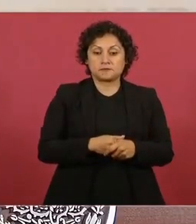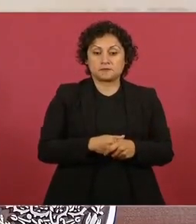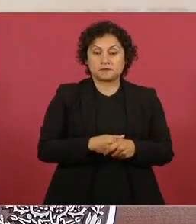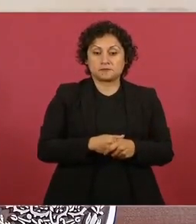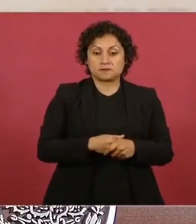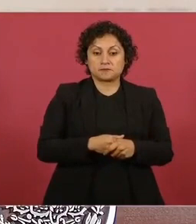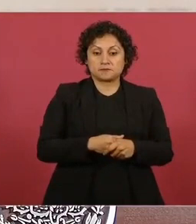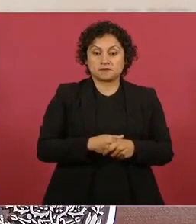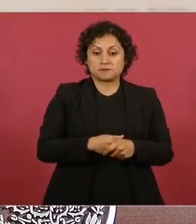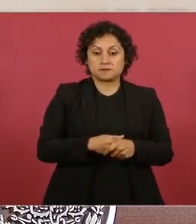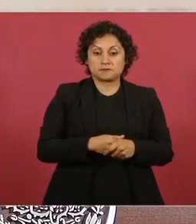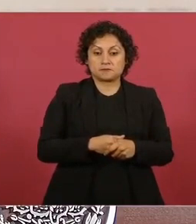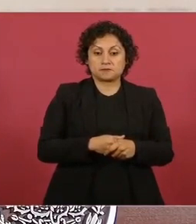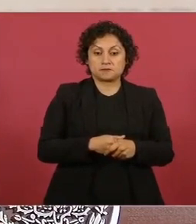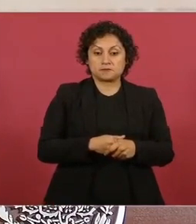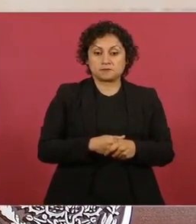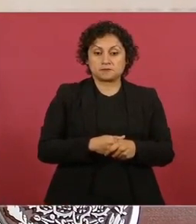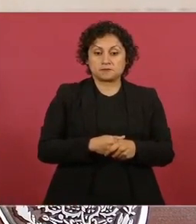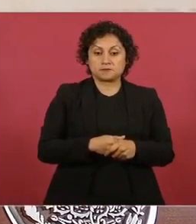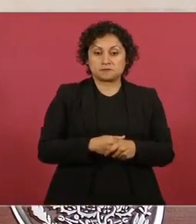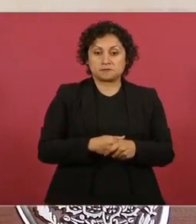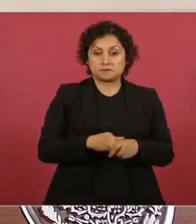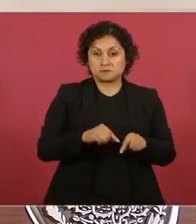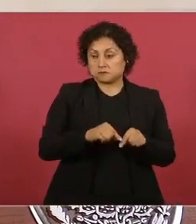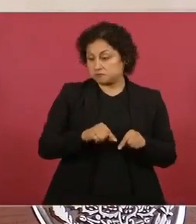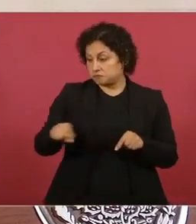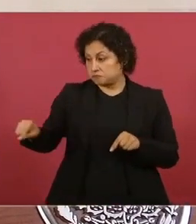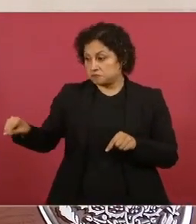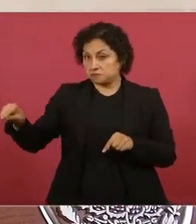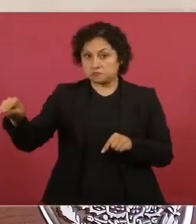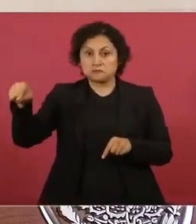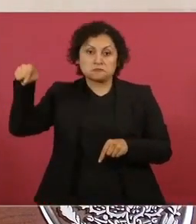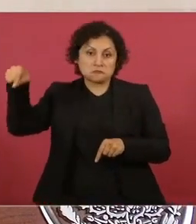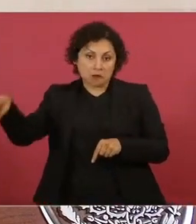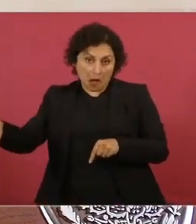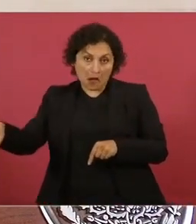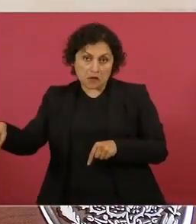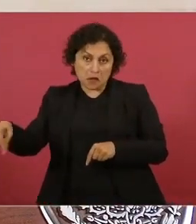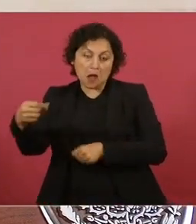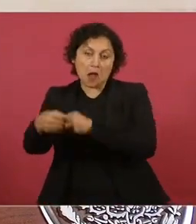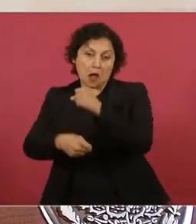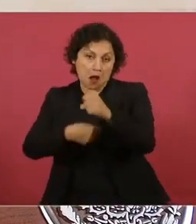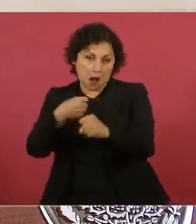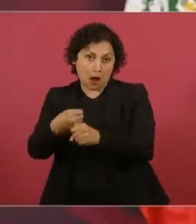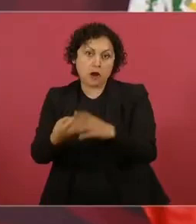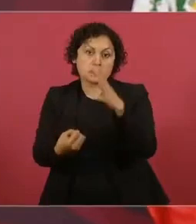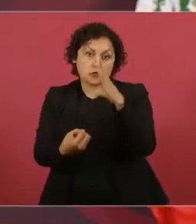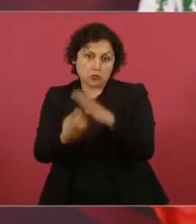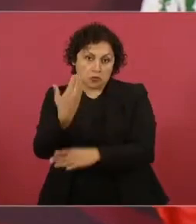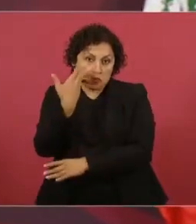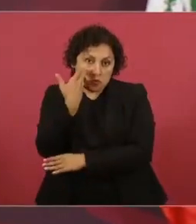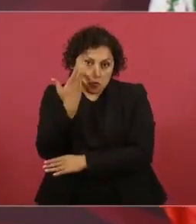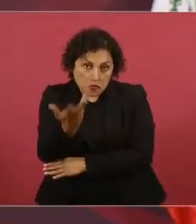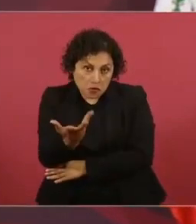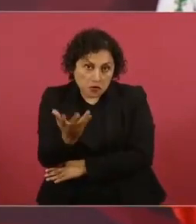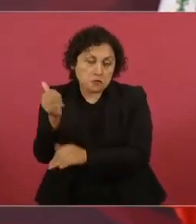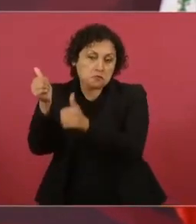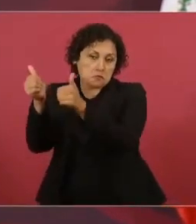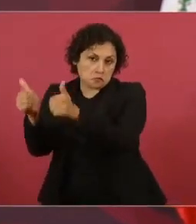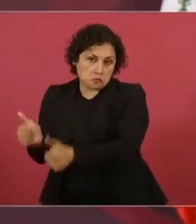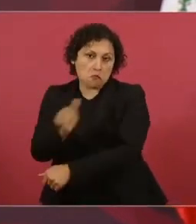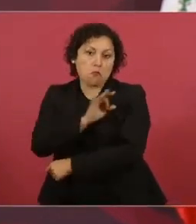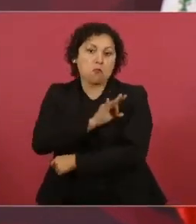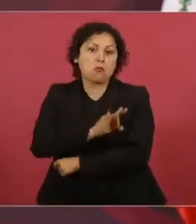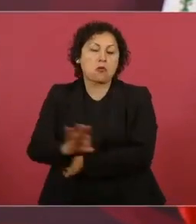esperar el año nuevo ahí se quedan si no vamos a buscar la forma